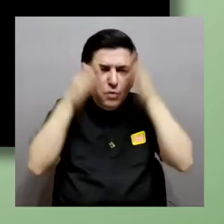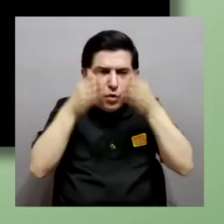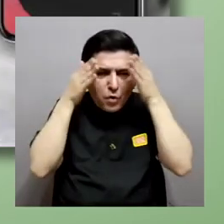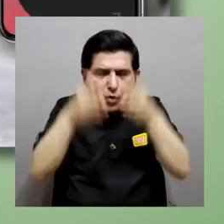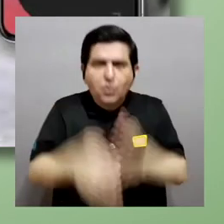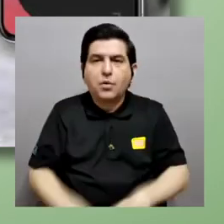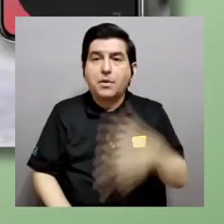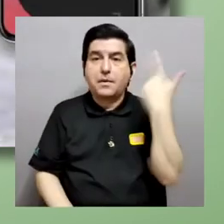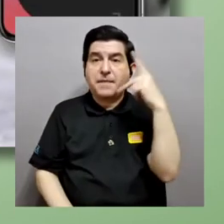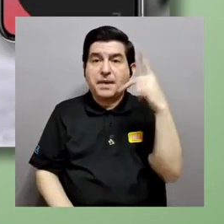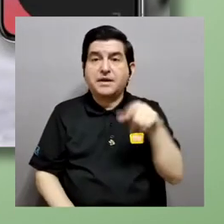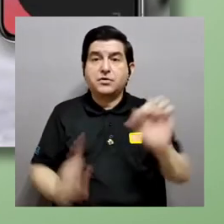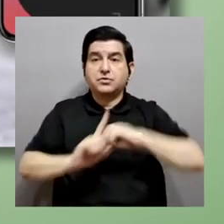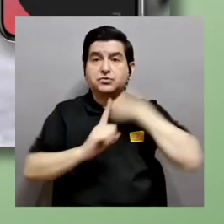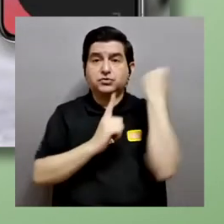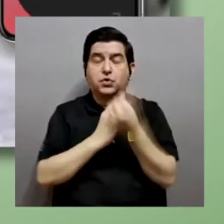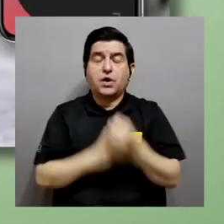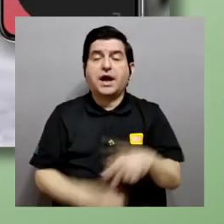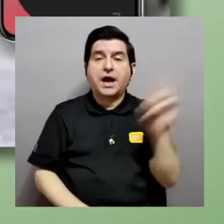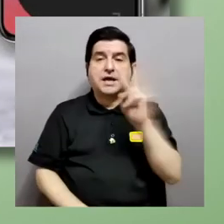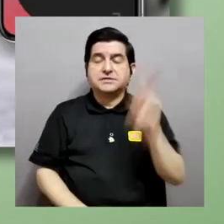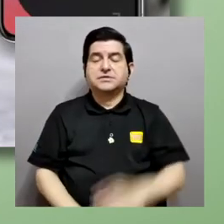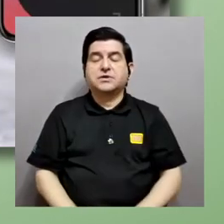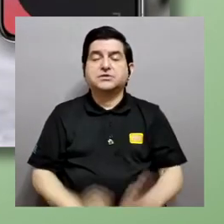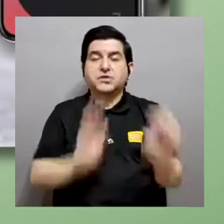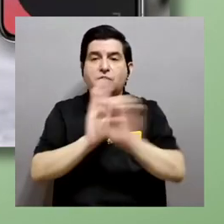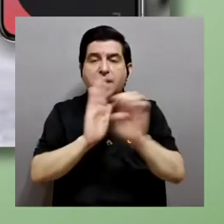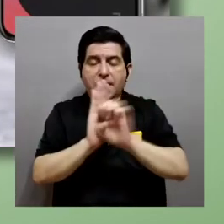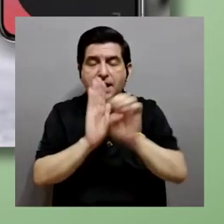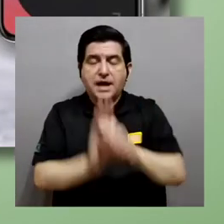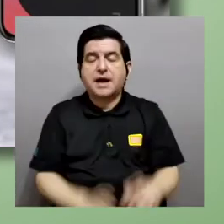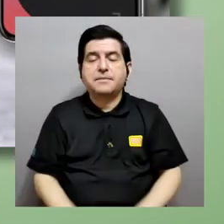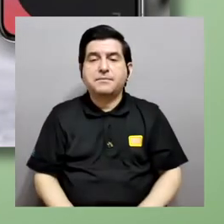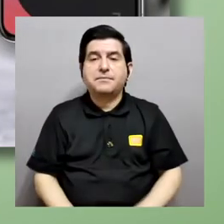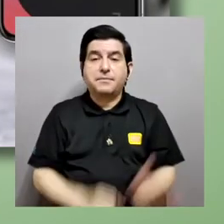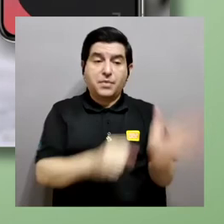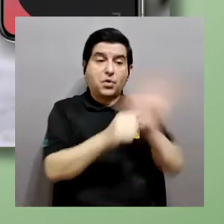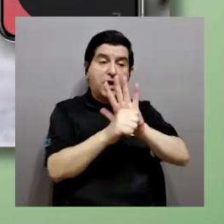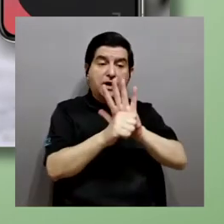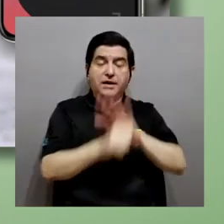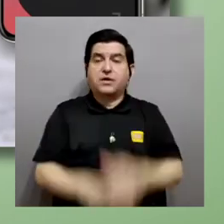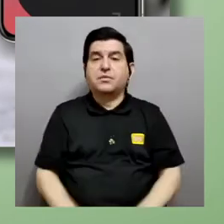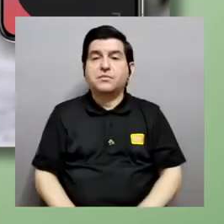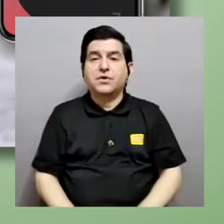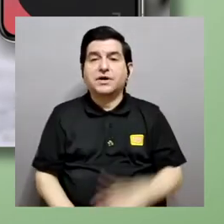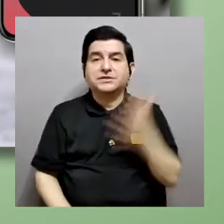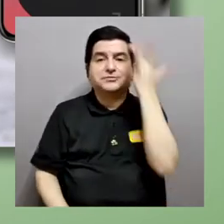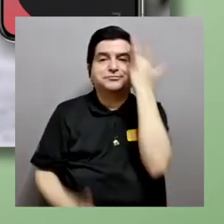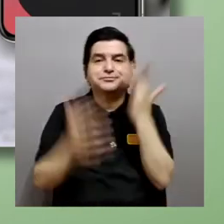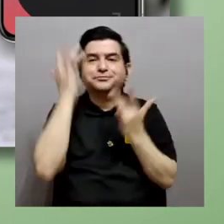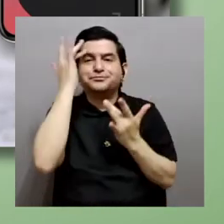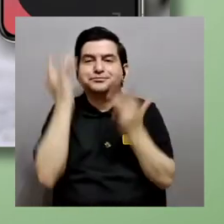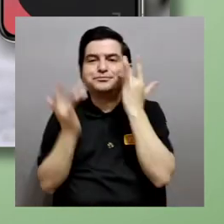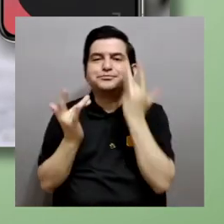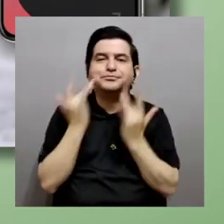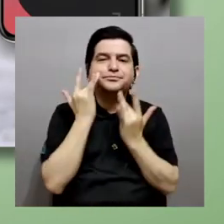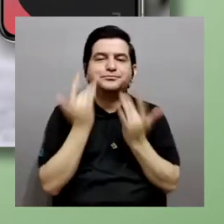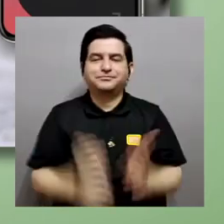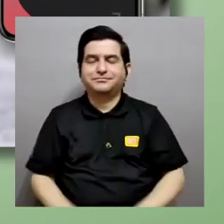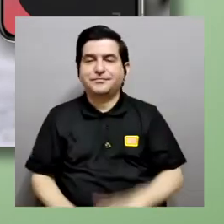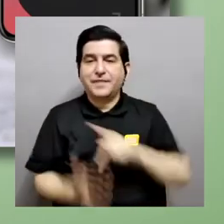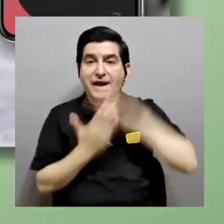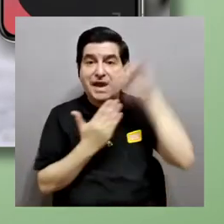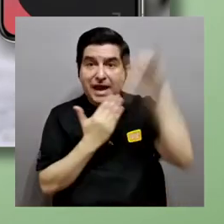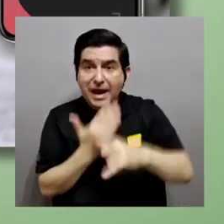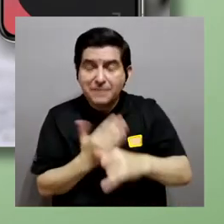peligrosos para la transmisión del virus. El ejemplo típico alrededor de COVID-19 es tocarse la cara. Así que